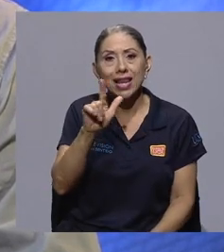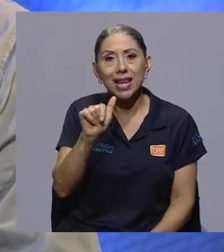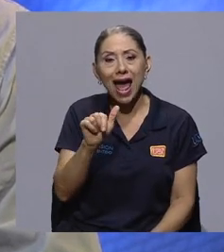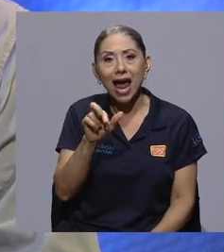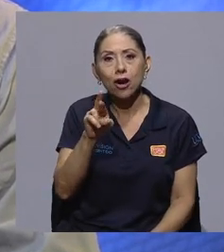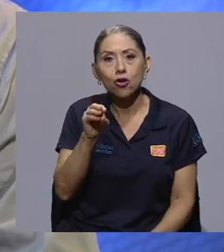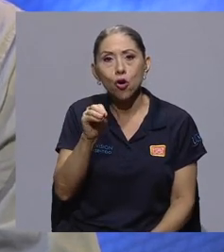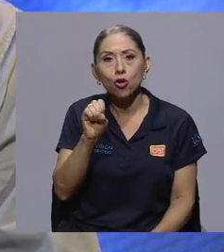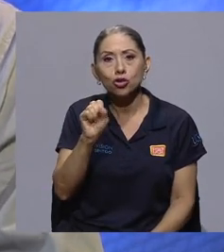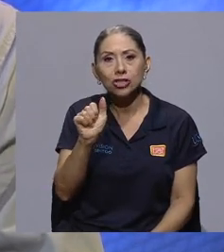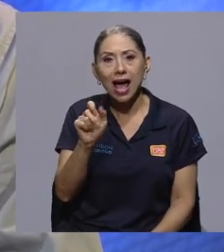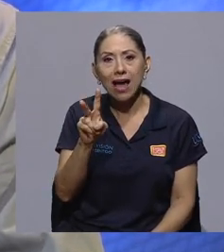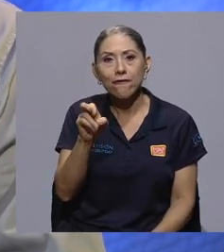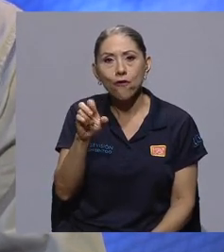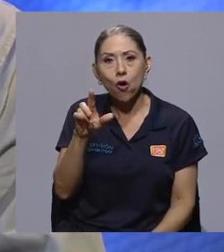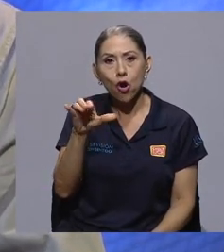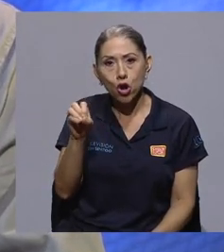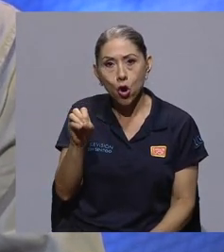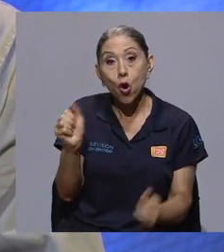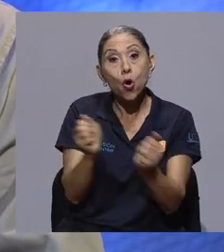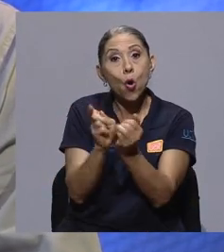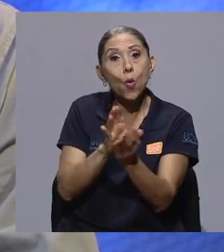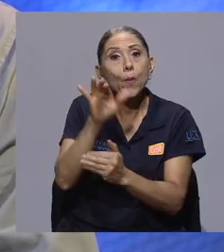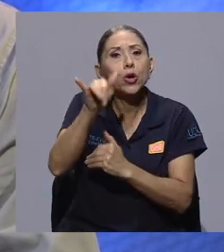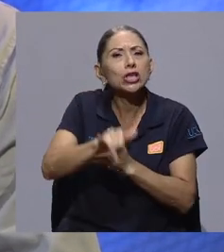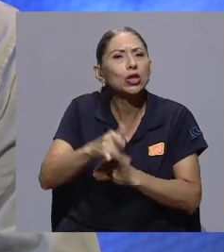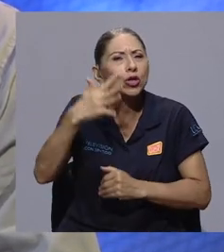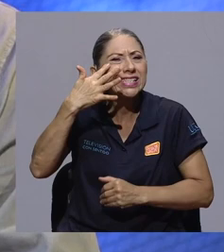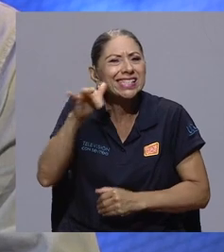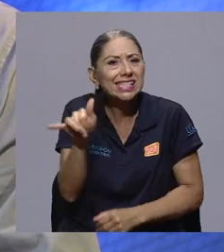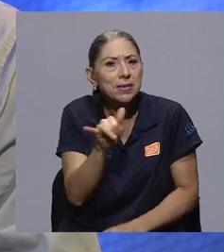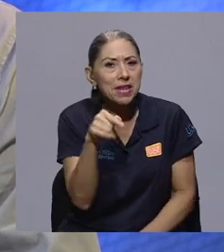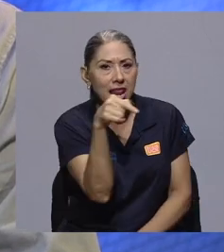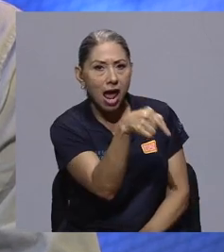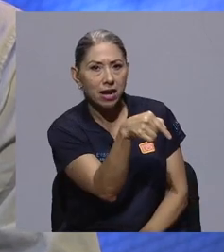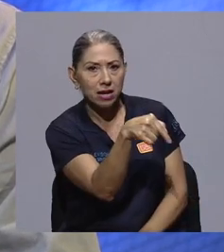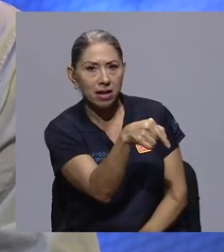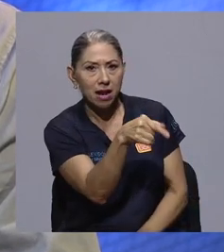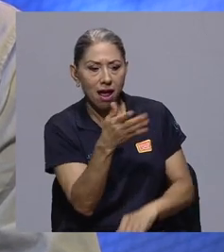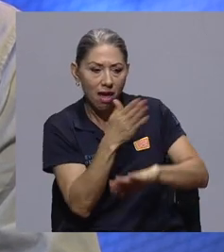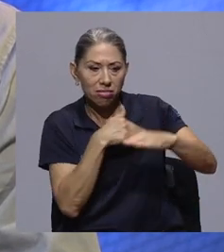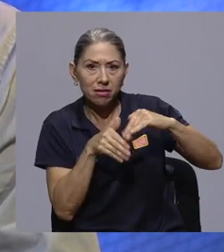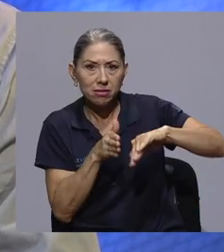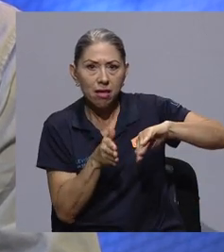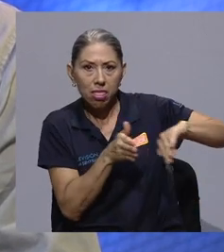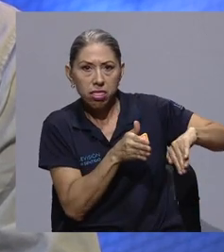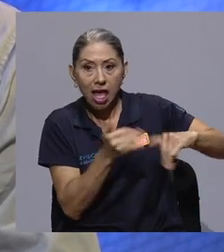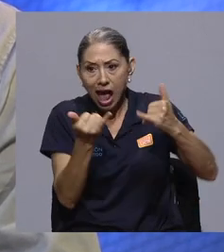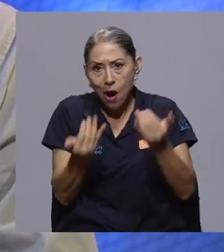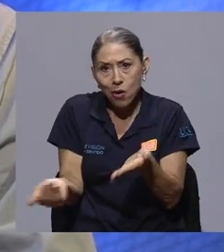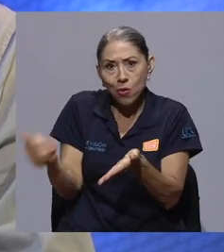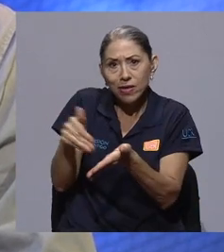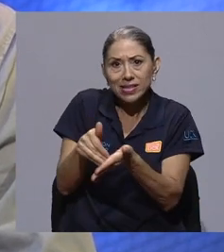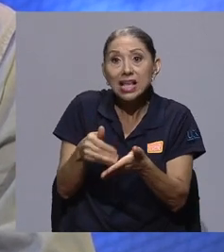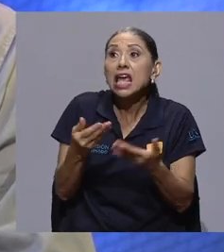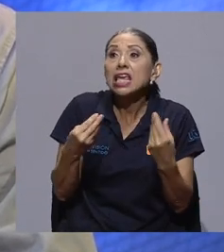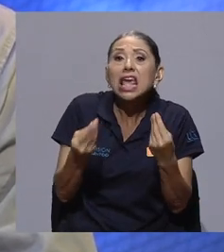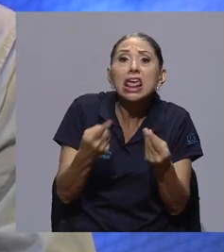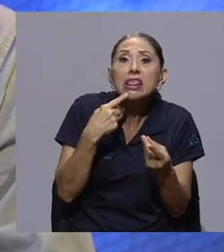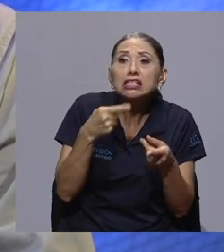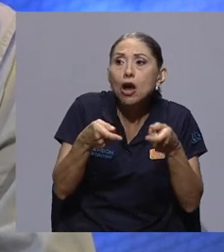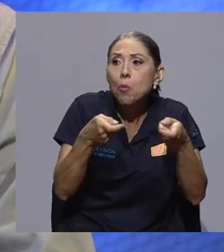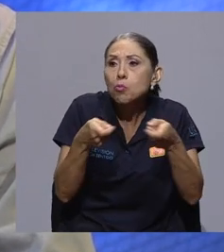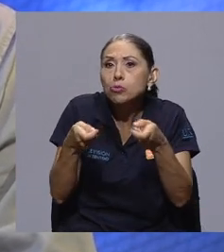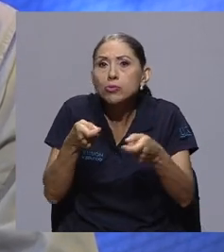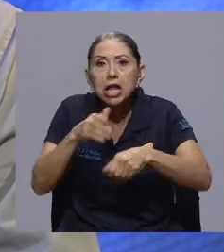con un proyecto relativamente similar, que era un proyecto de ley que básicamente definía la cantidad de licencias de producción